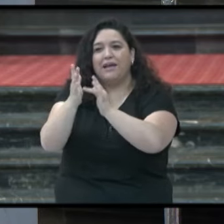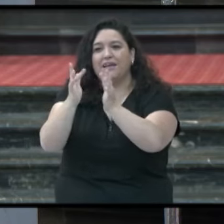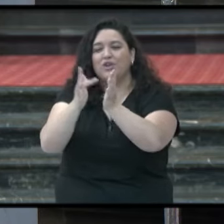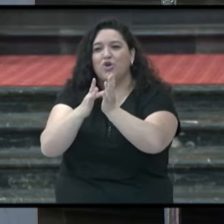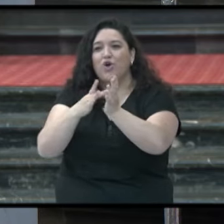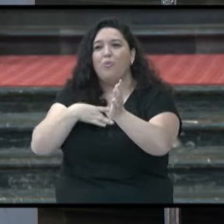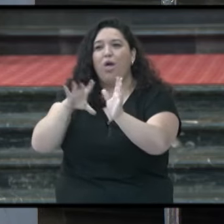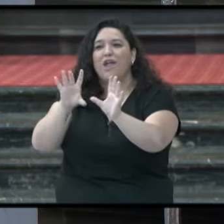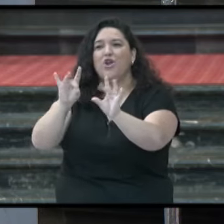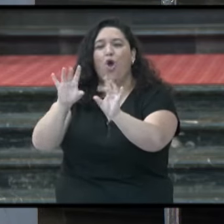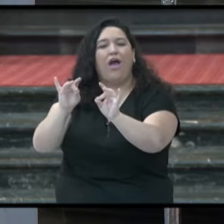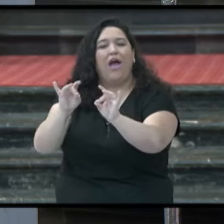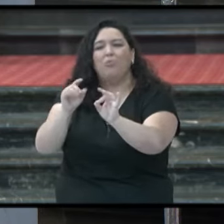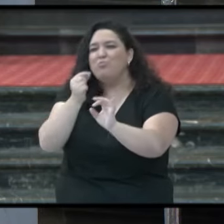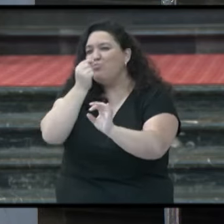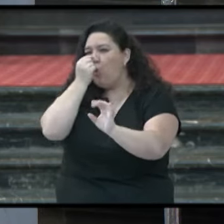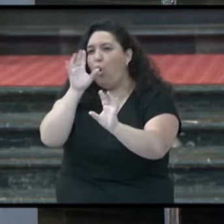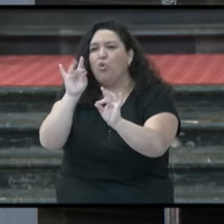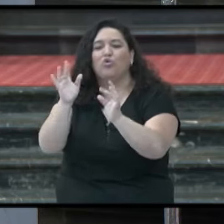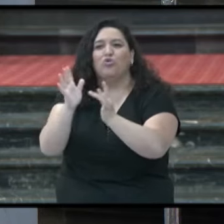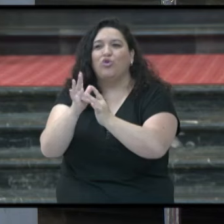tocarle, aunque sea poco.